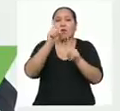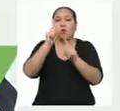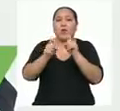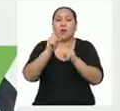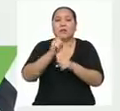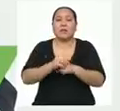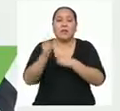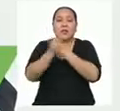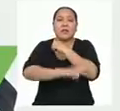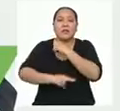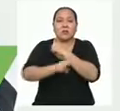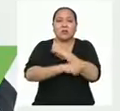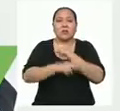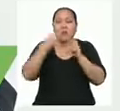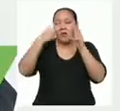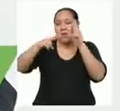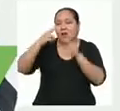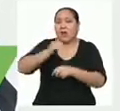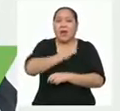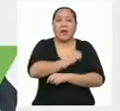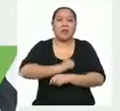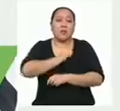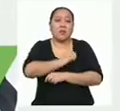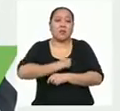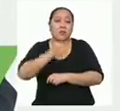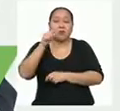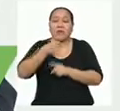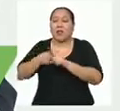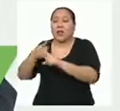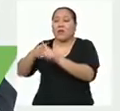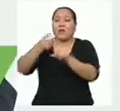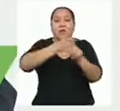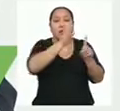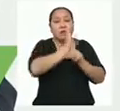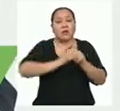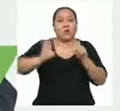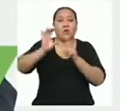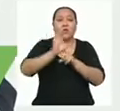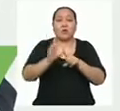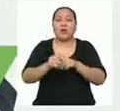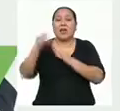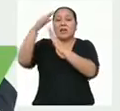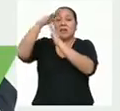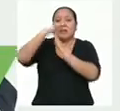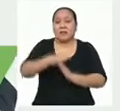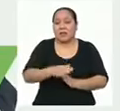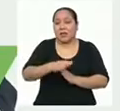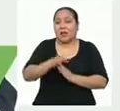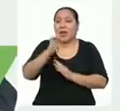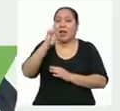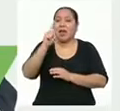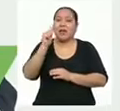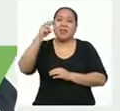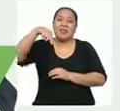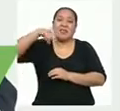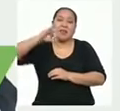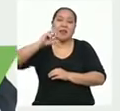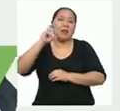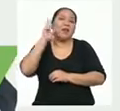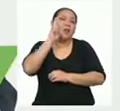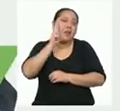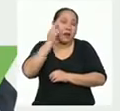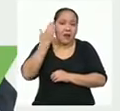nacional de percepciones y actitudes sobre la diversidad cultural y discriminación étnico-racial.